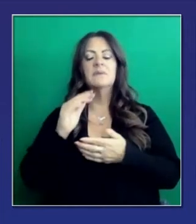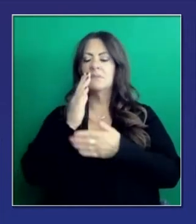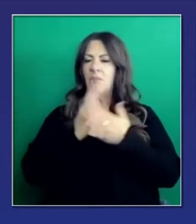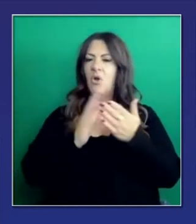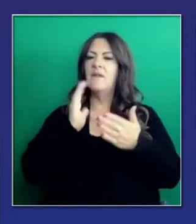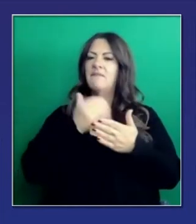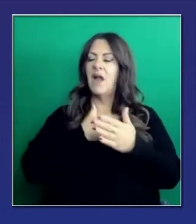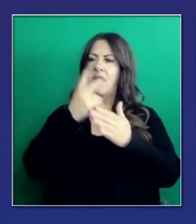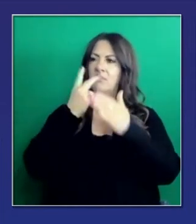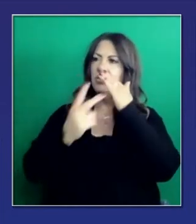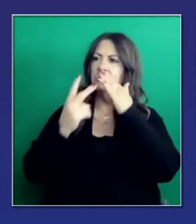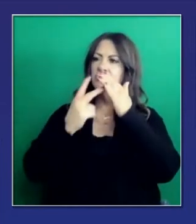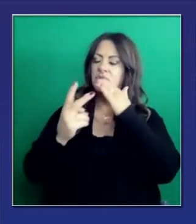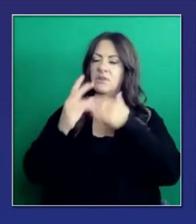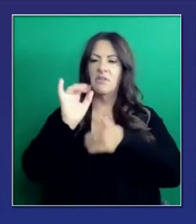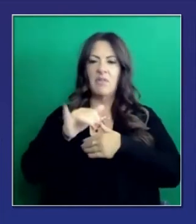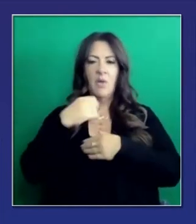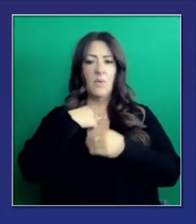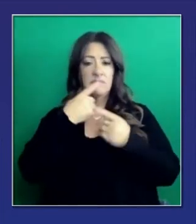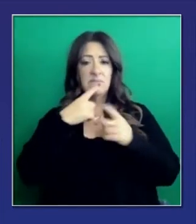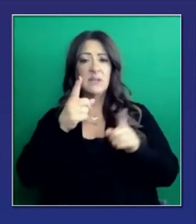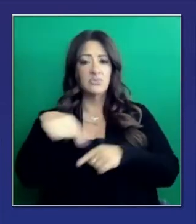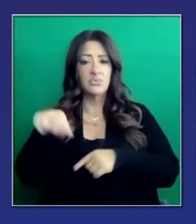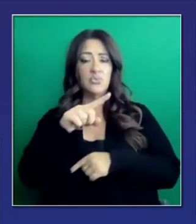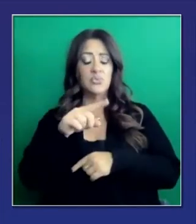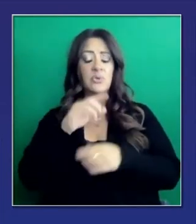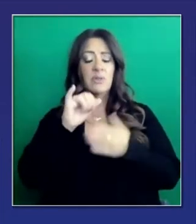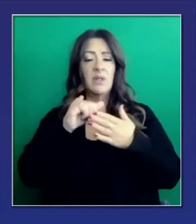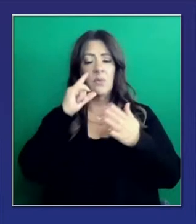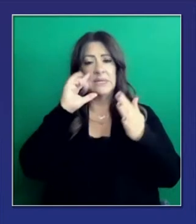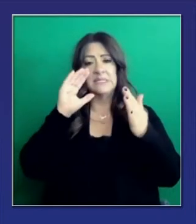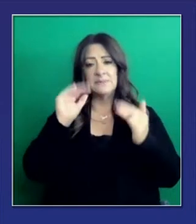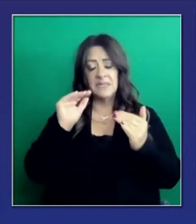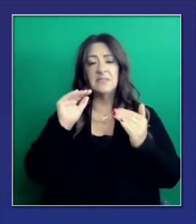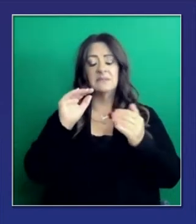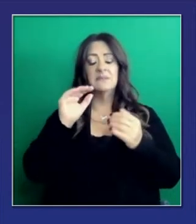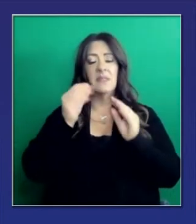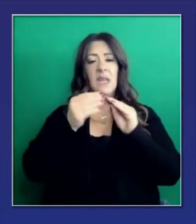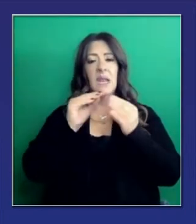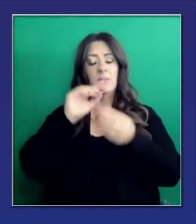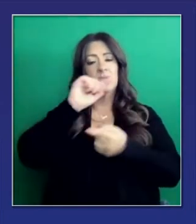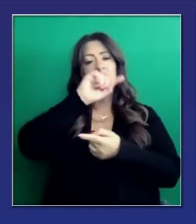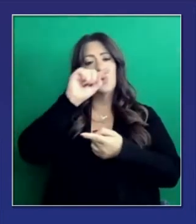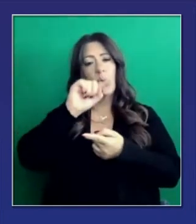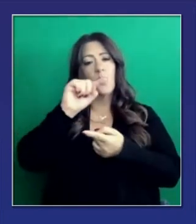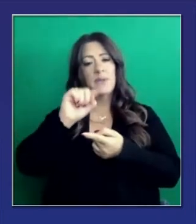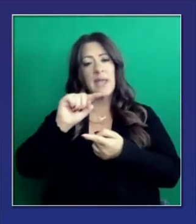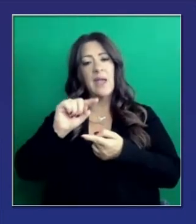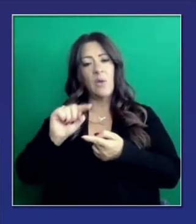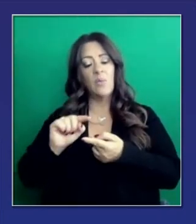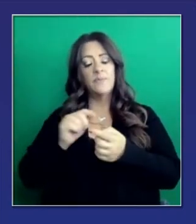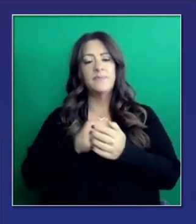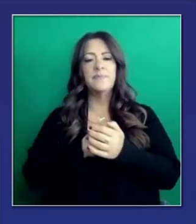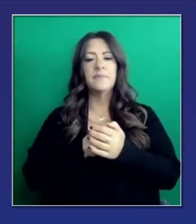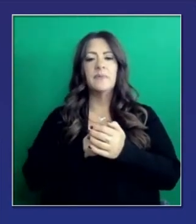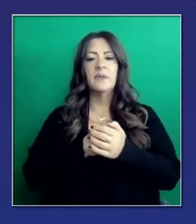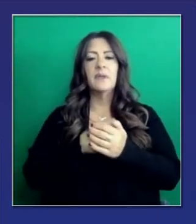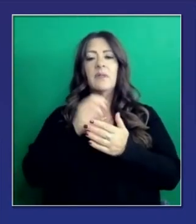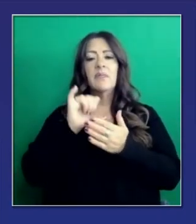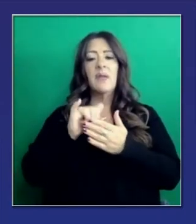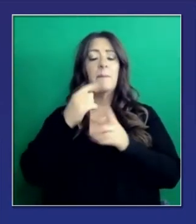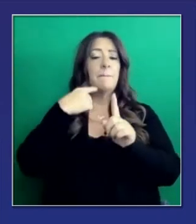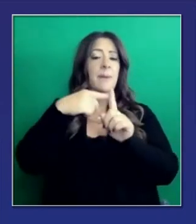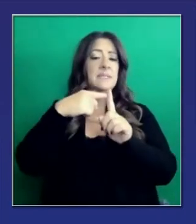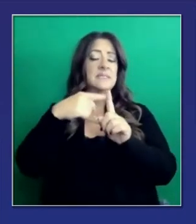de nuestras proyecciones y de nuestra comprensión en cuanto al impacto de las tasas